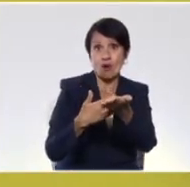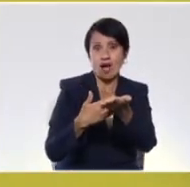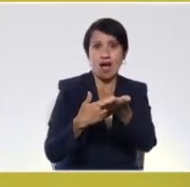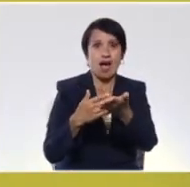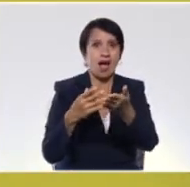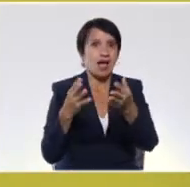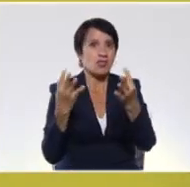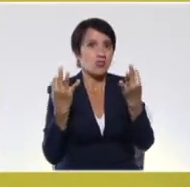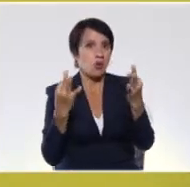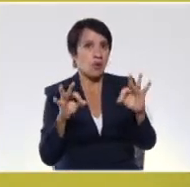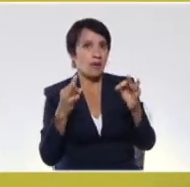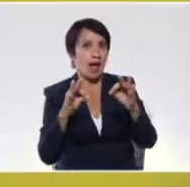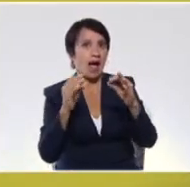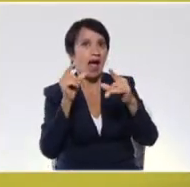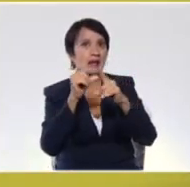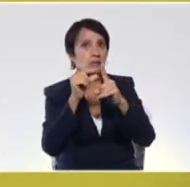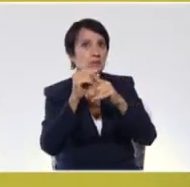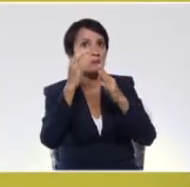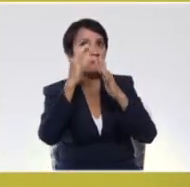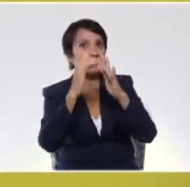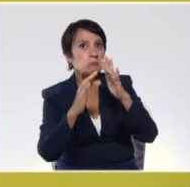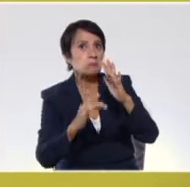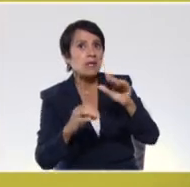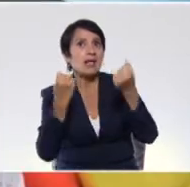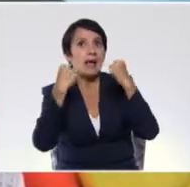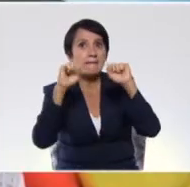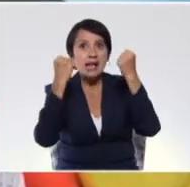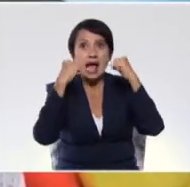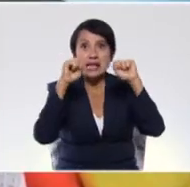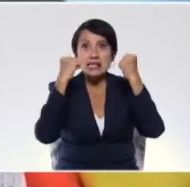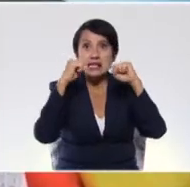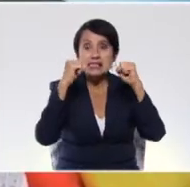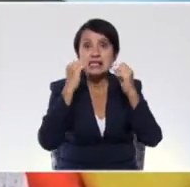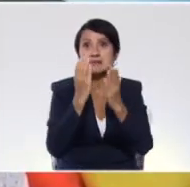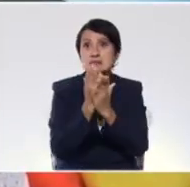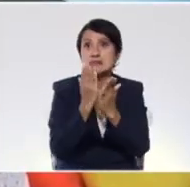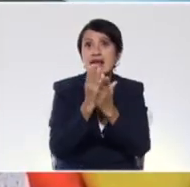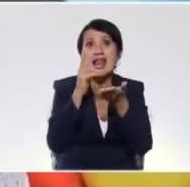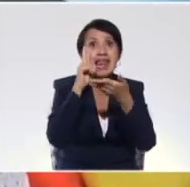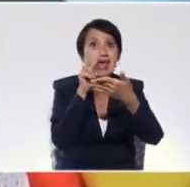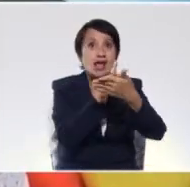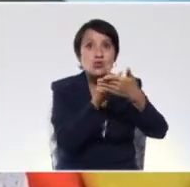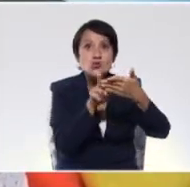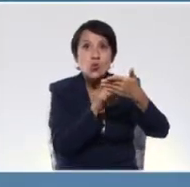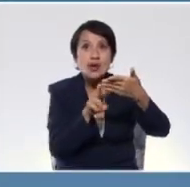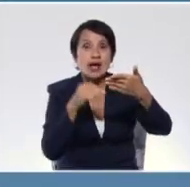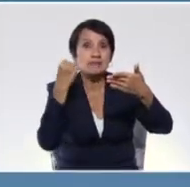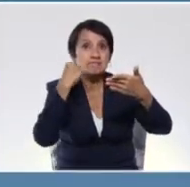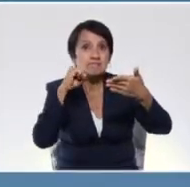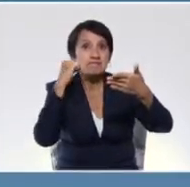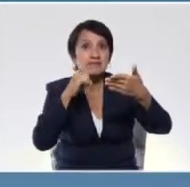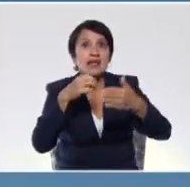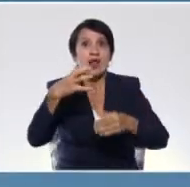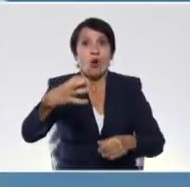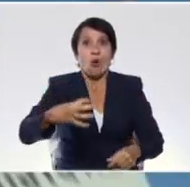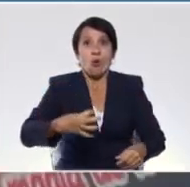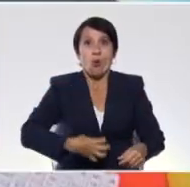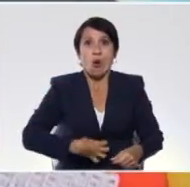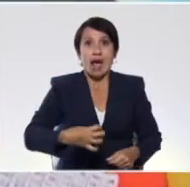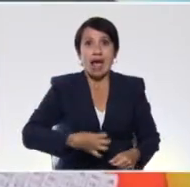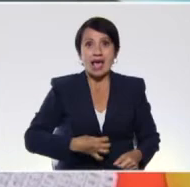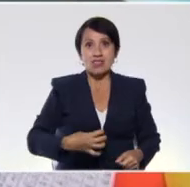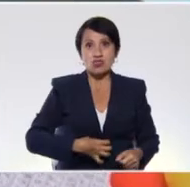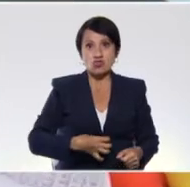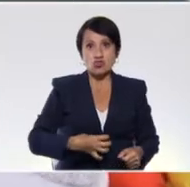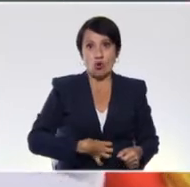cotidiano. Debemos hacer una práctica cotidiana, la lectura de los cuentos, vean por